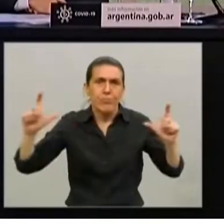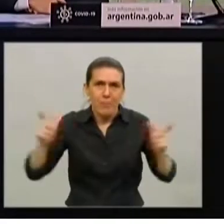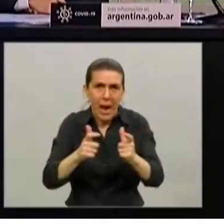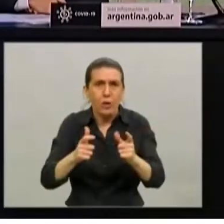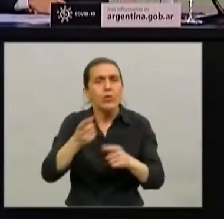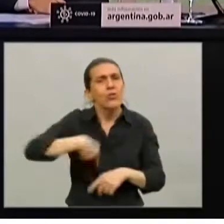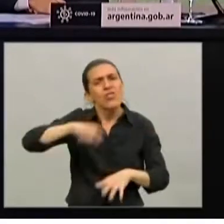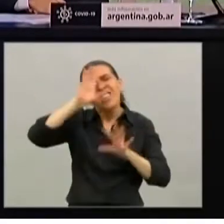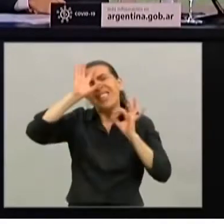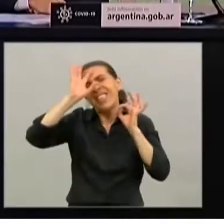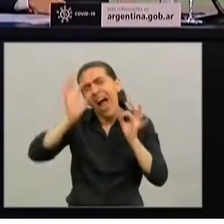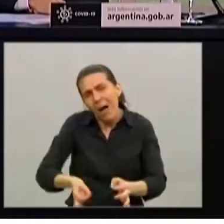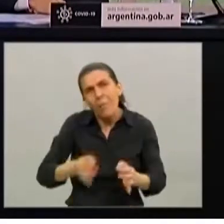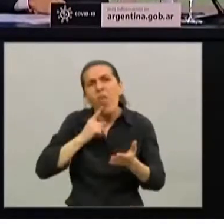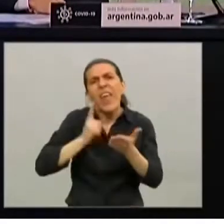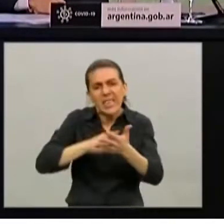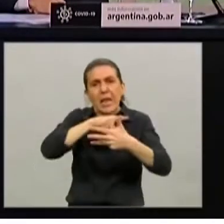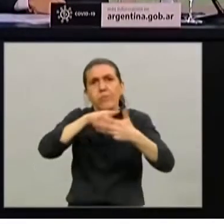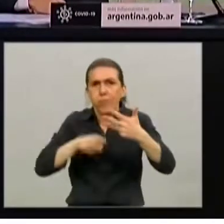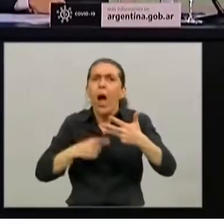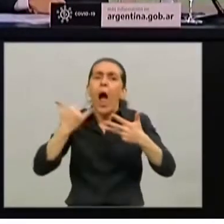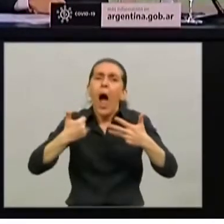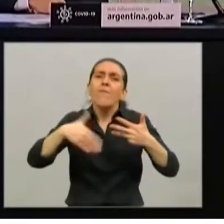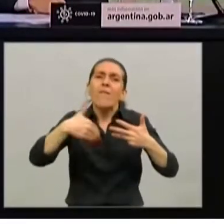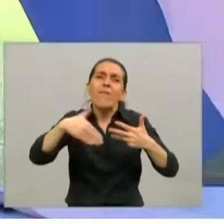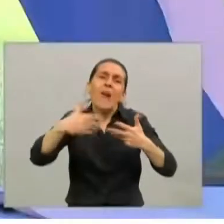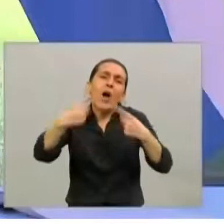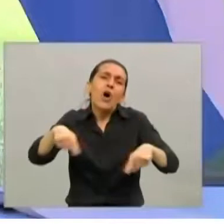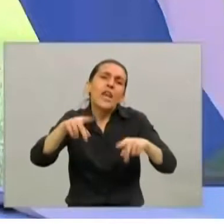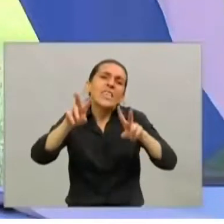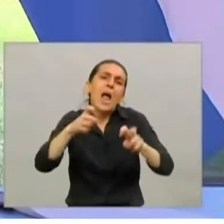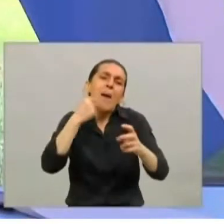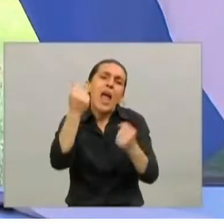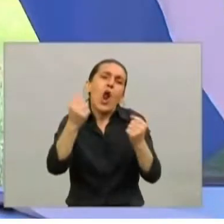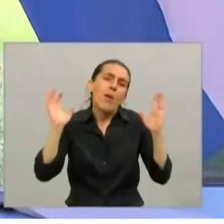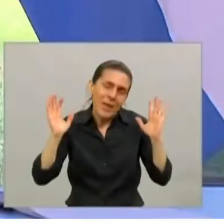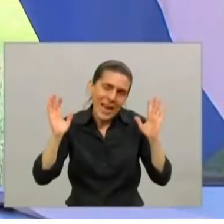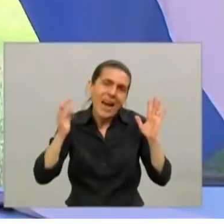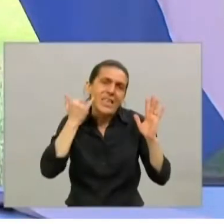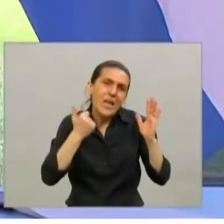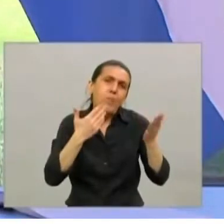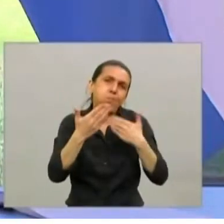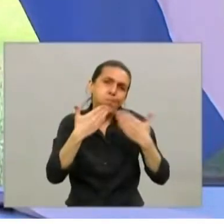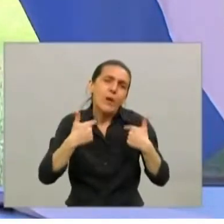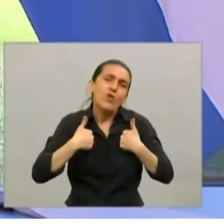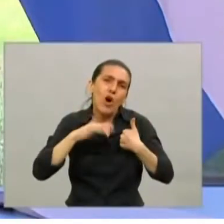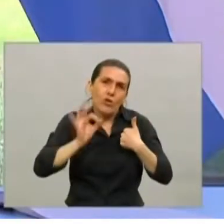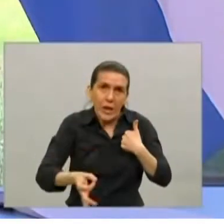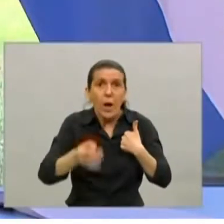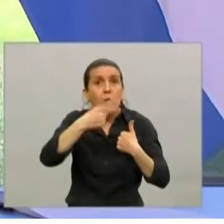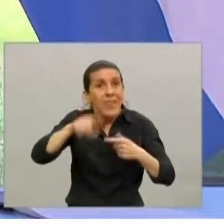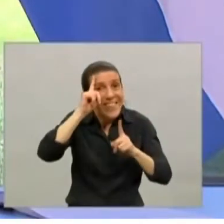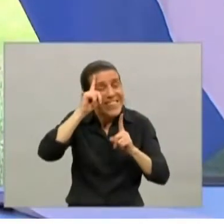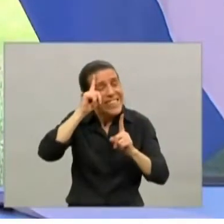Sabemos perfectamente bien que estas decisiones tienen una consecuencia económica, ya hemos hablado de eso, yo no lo desconozco. Créanme,